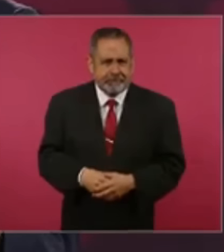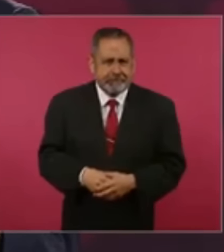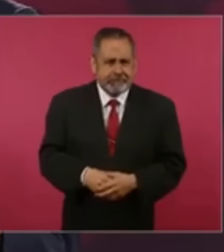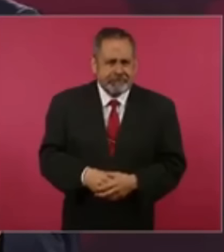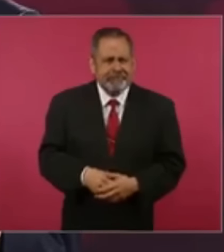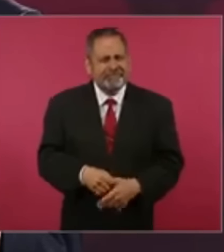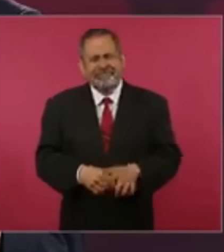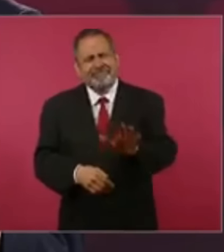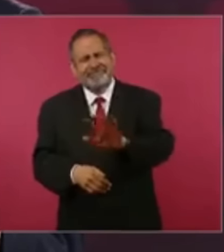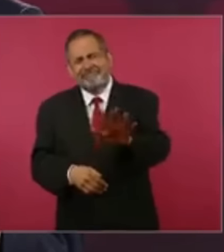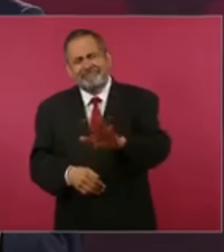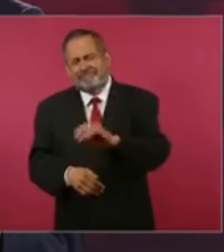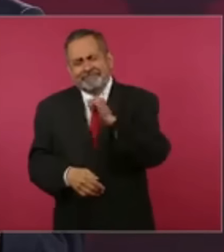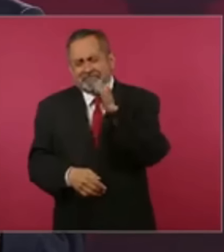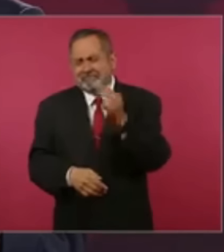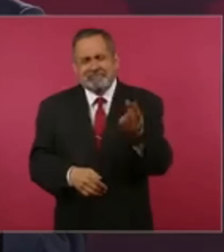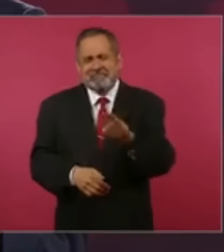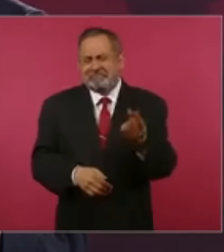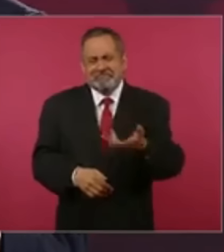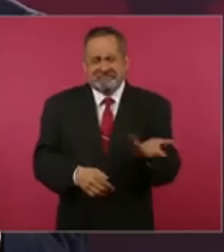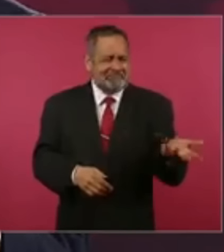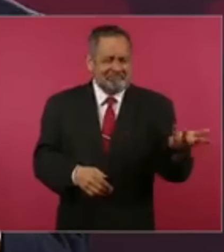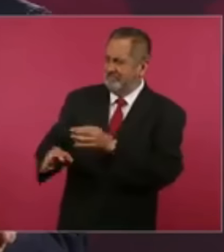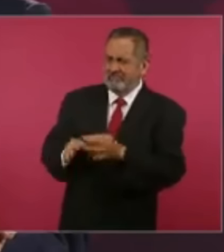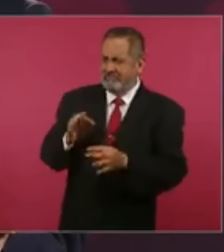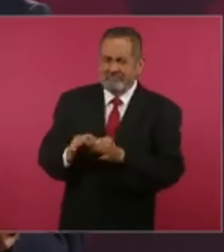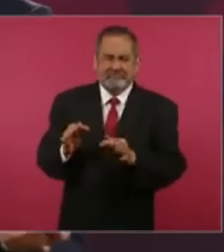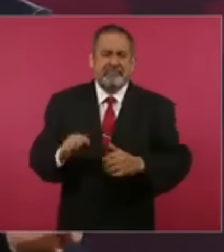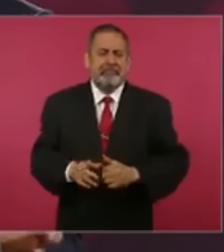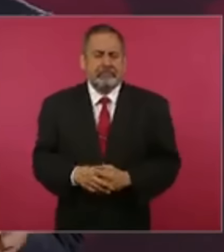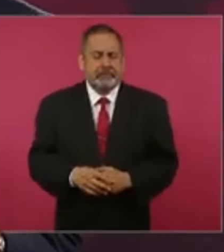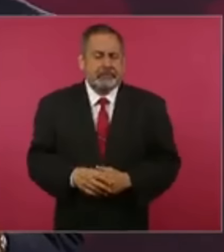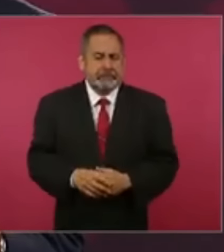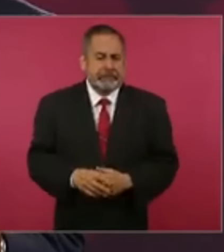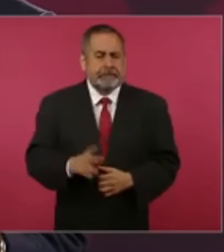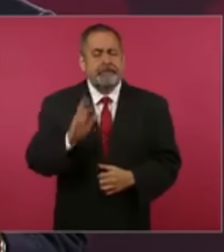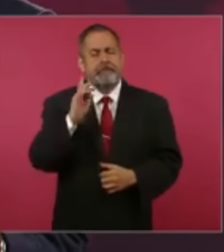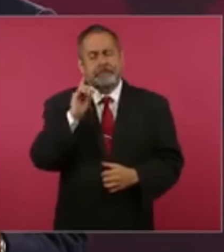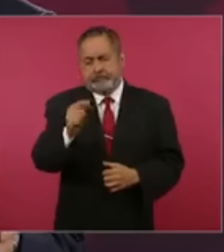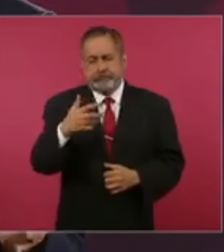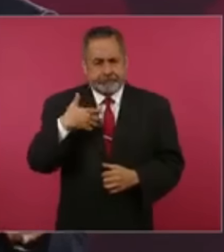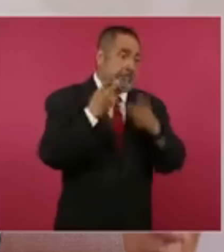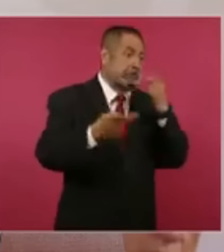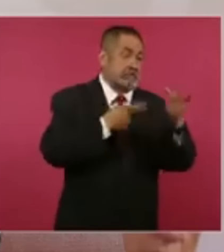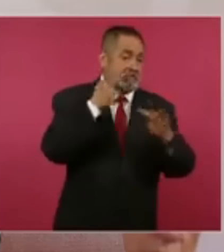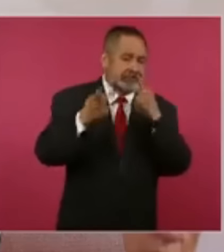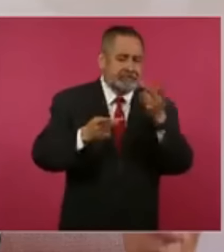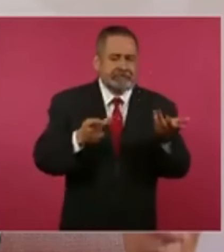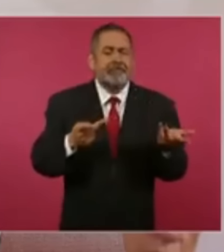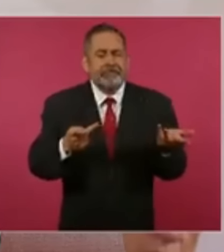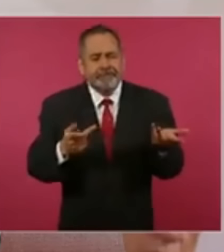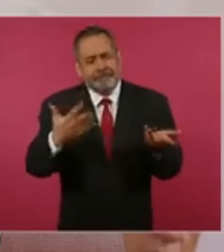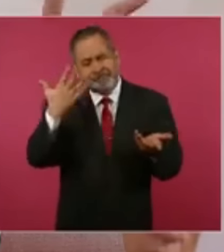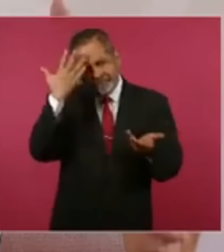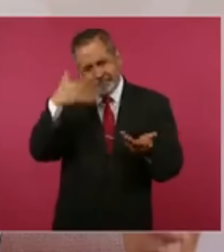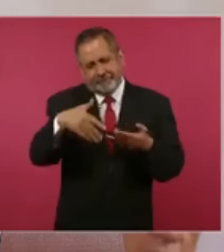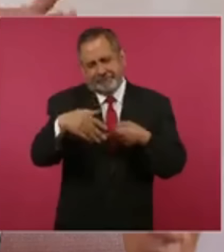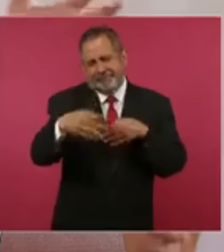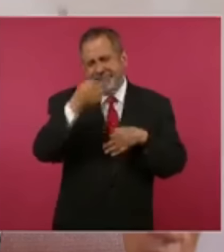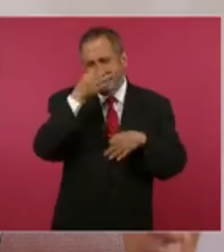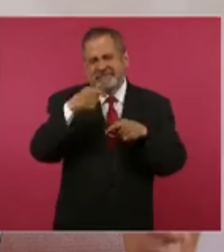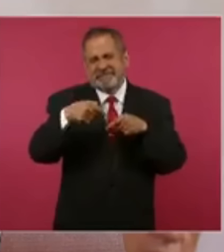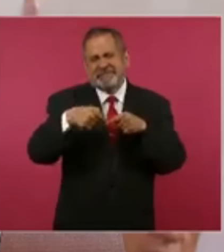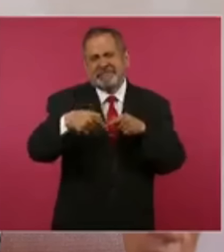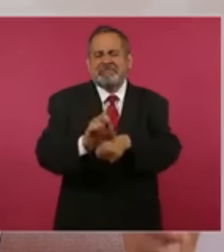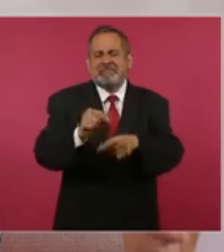resguardar las instalaciones. No, y hay que entender la temporada. Estamos a